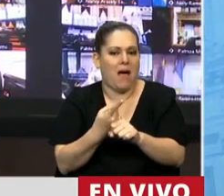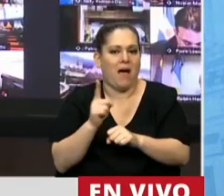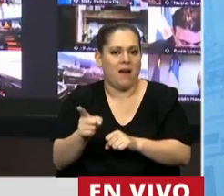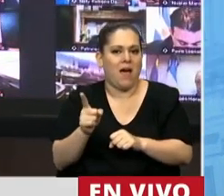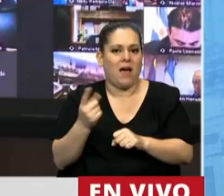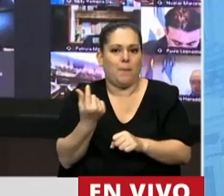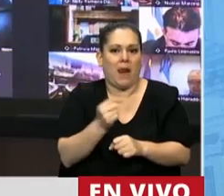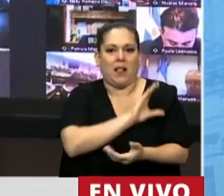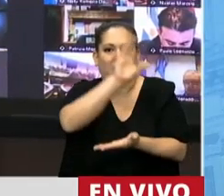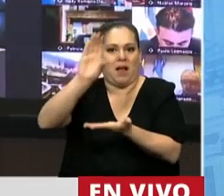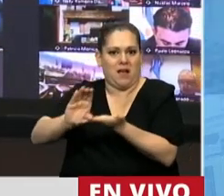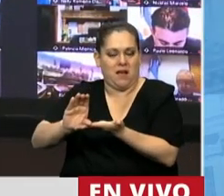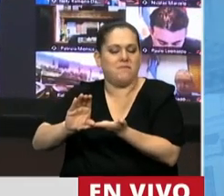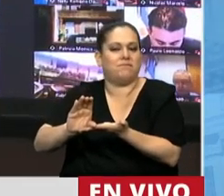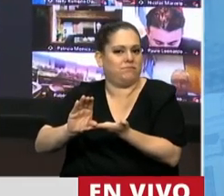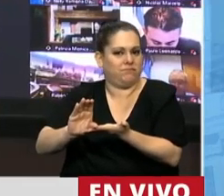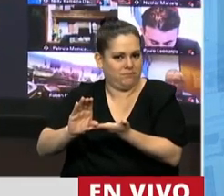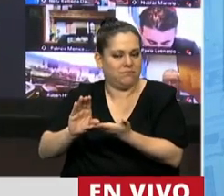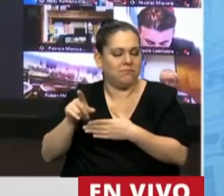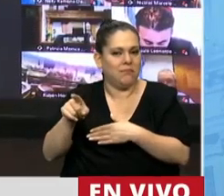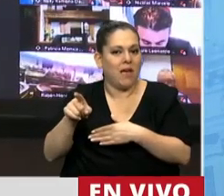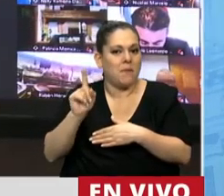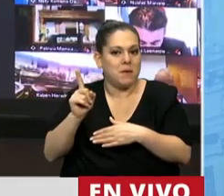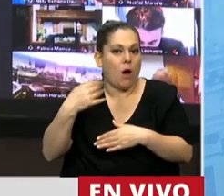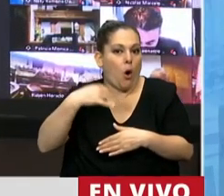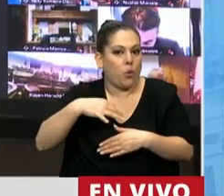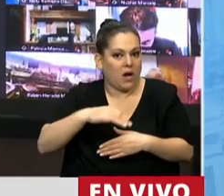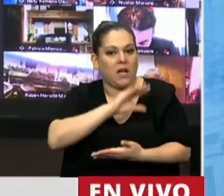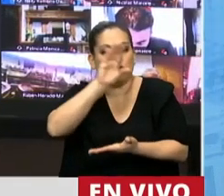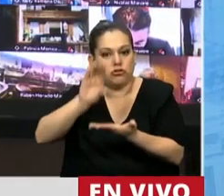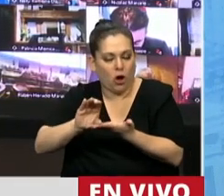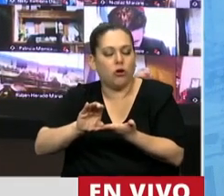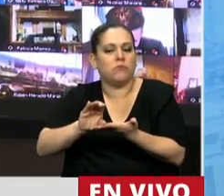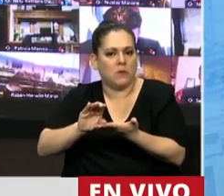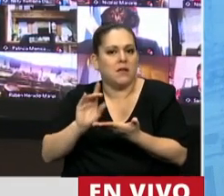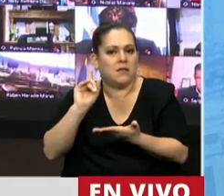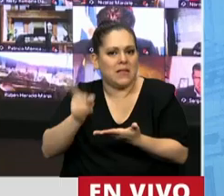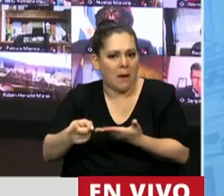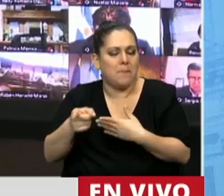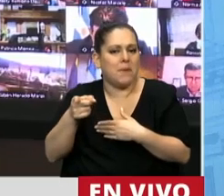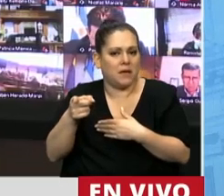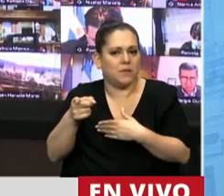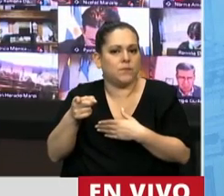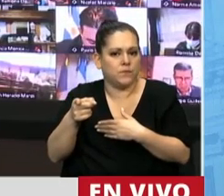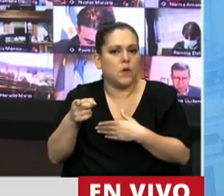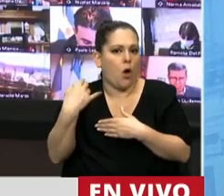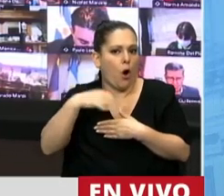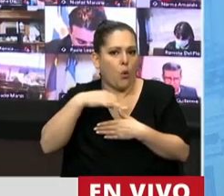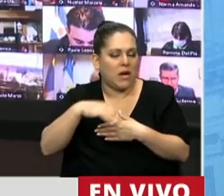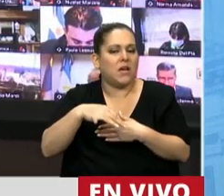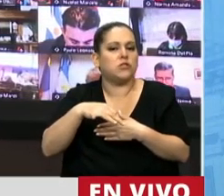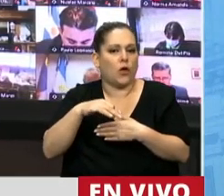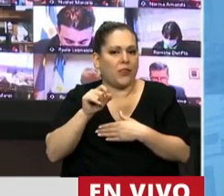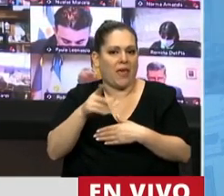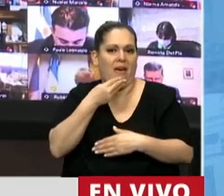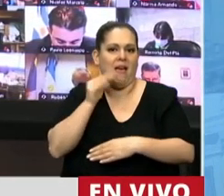sumas de dinero. Dentro de esas obligaciones incluían también, o estaban incluidas, las obligaciones